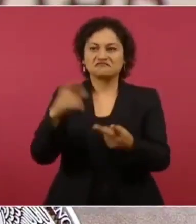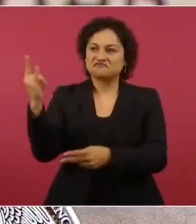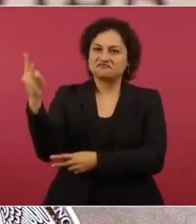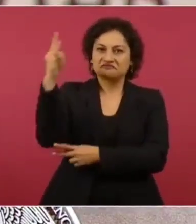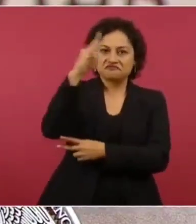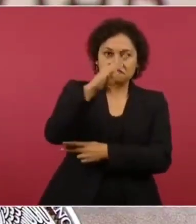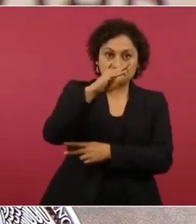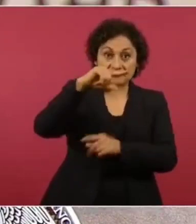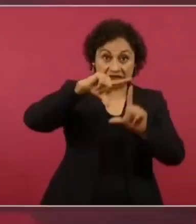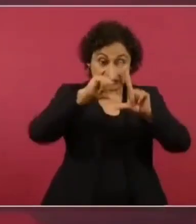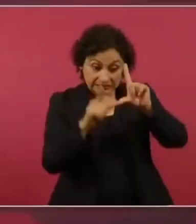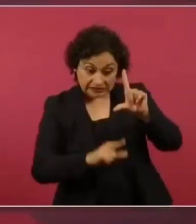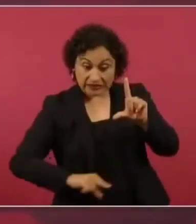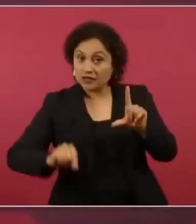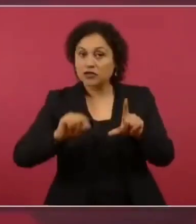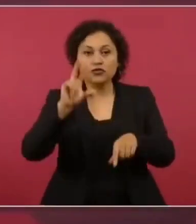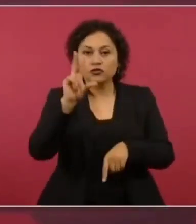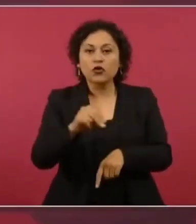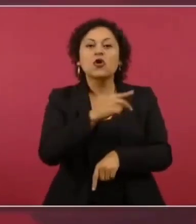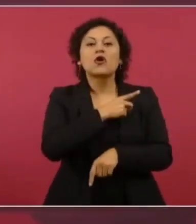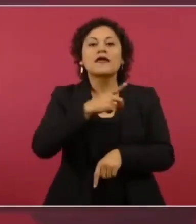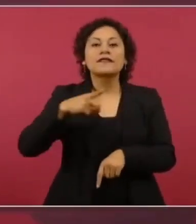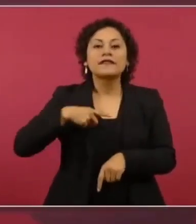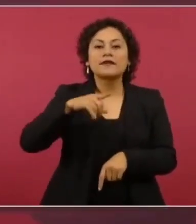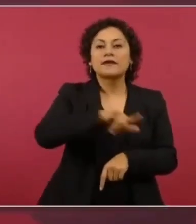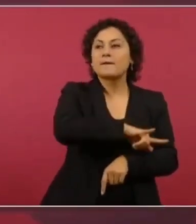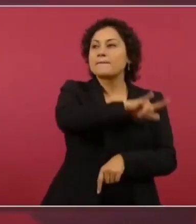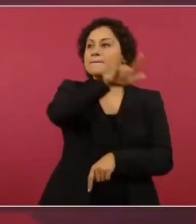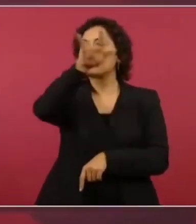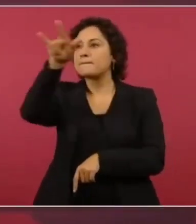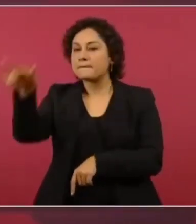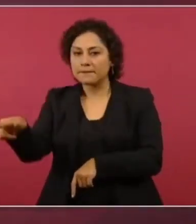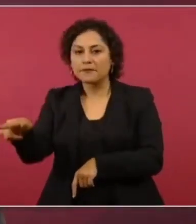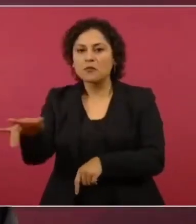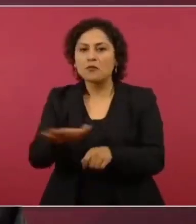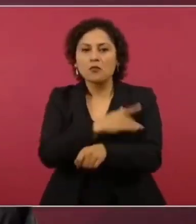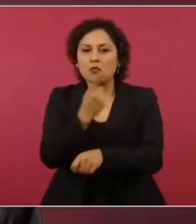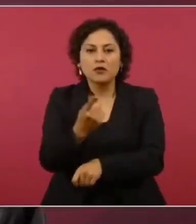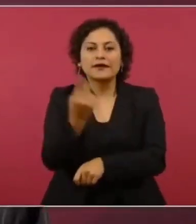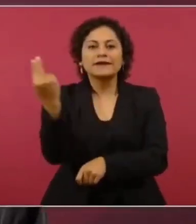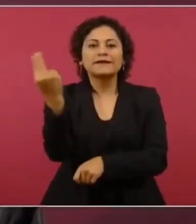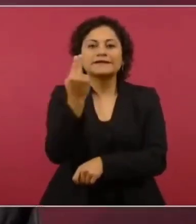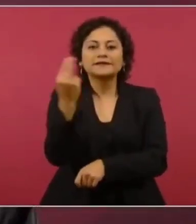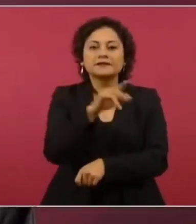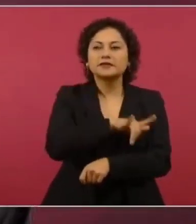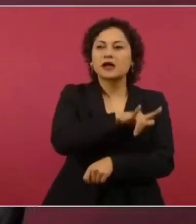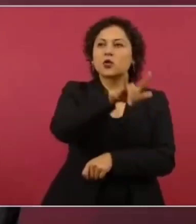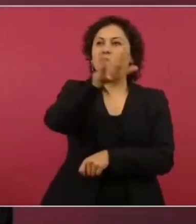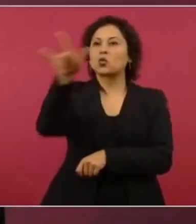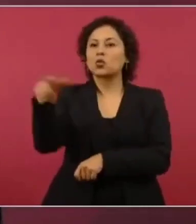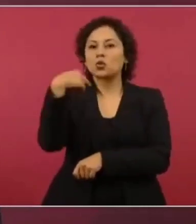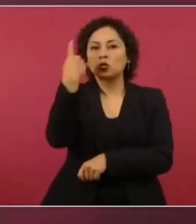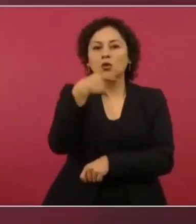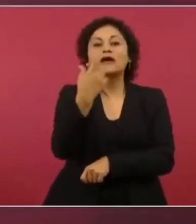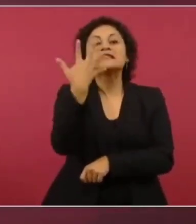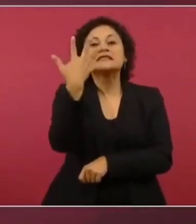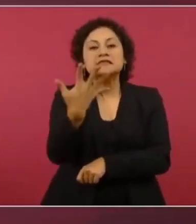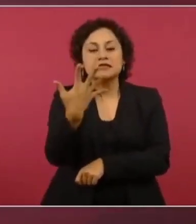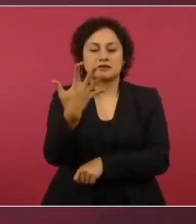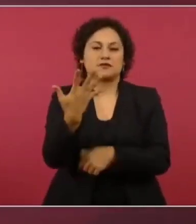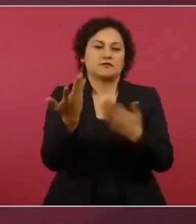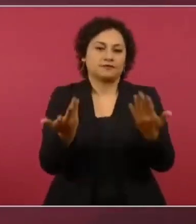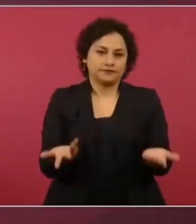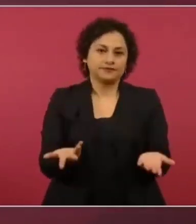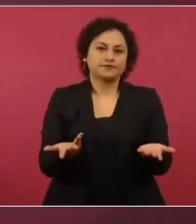debe volar al menos cinco horas. Pero apenas se hizo el anuncio presidencial, comenzaron las